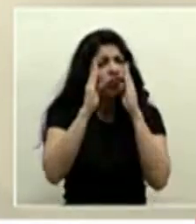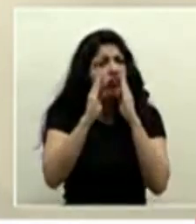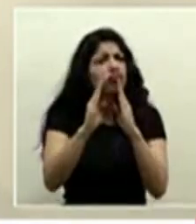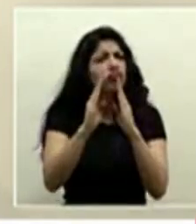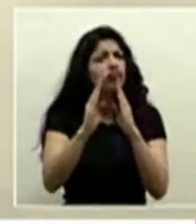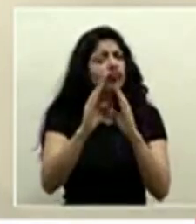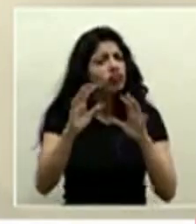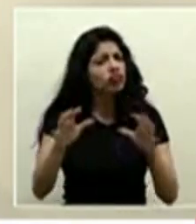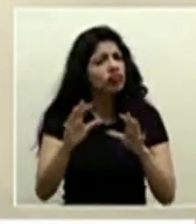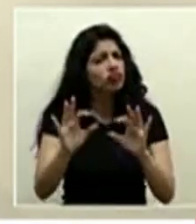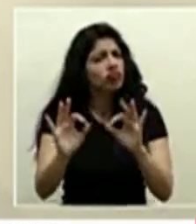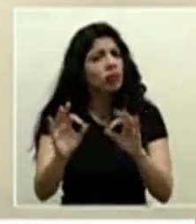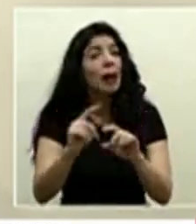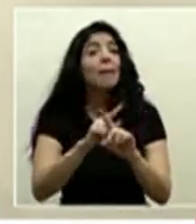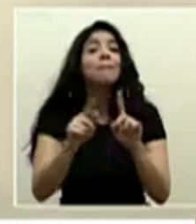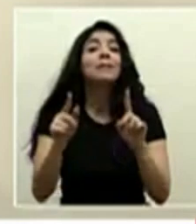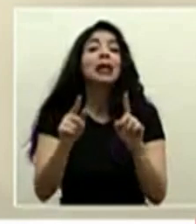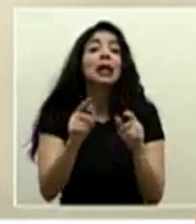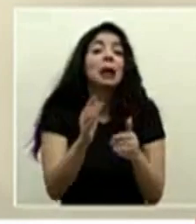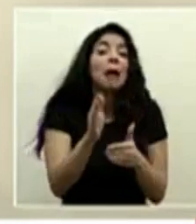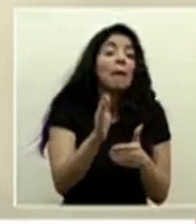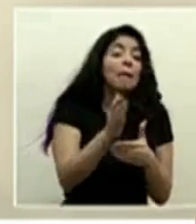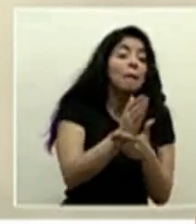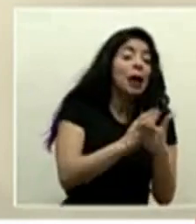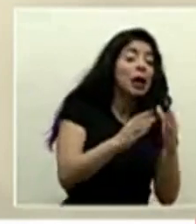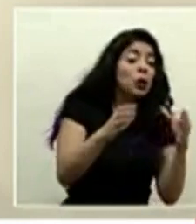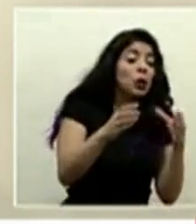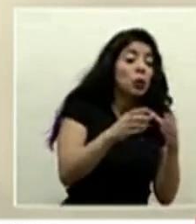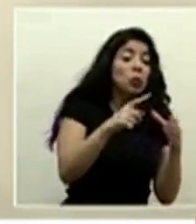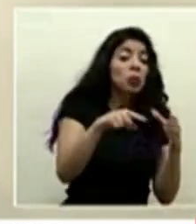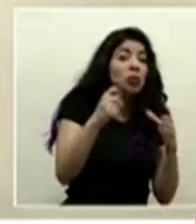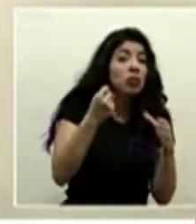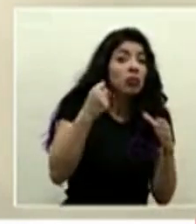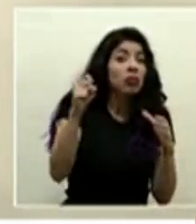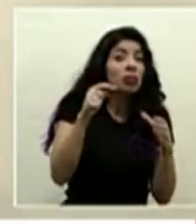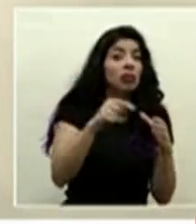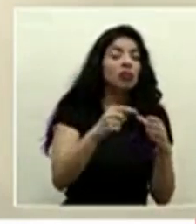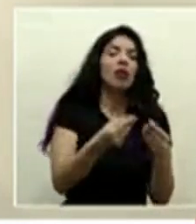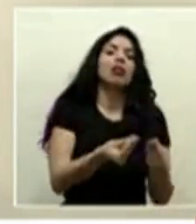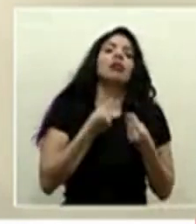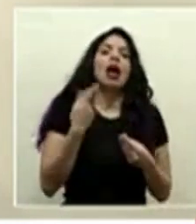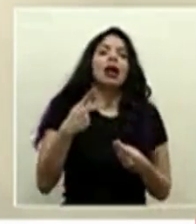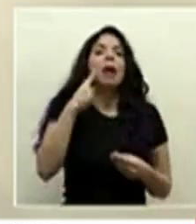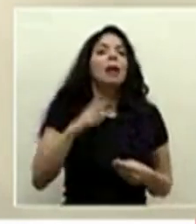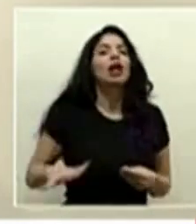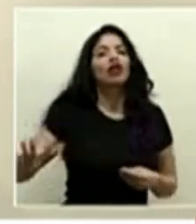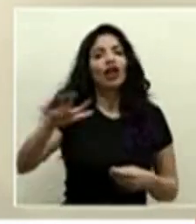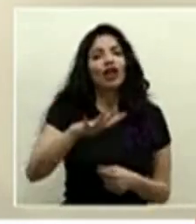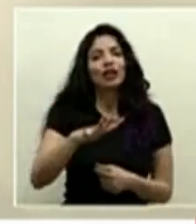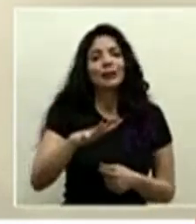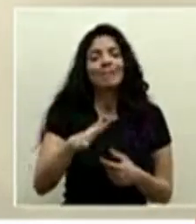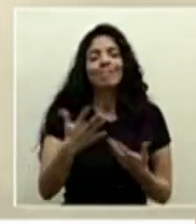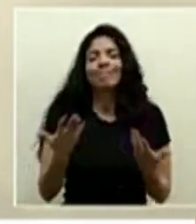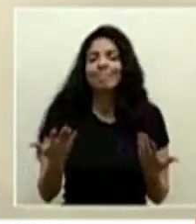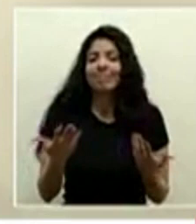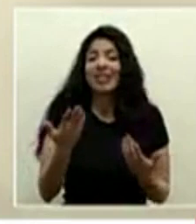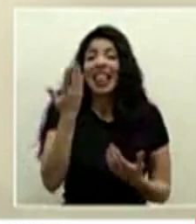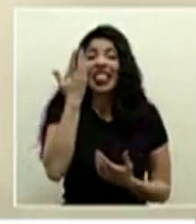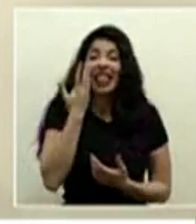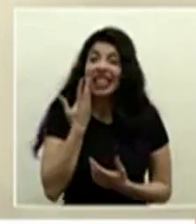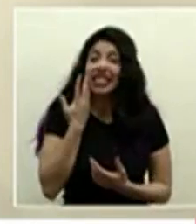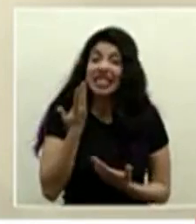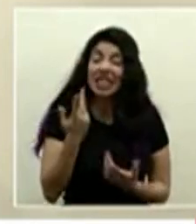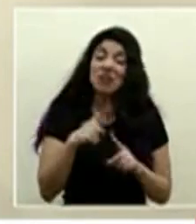pero lamentablemente la fracción que no pone de su parte pone en riesgo al todo el resto y eso es triste